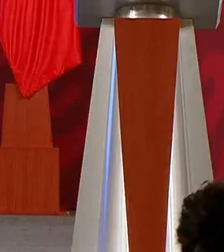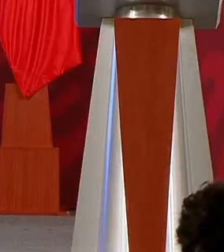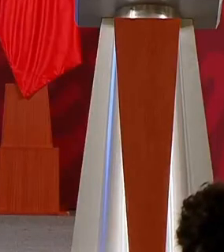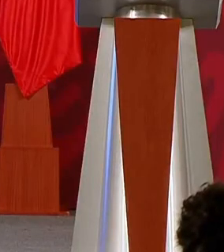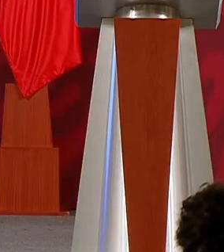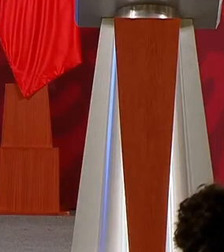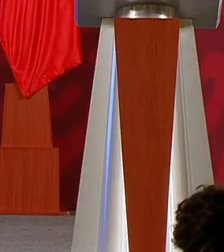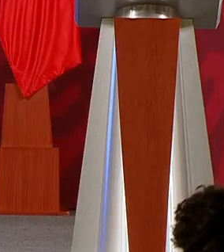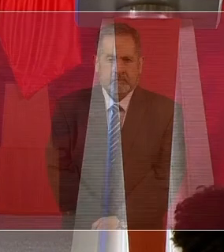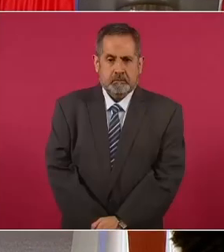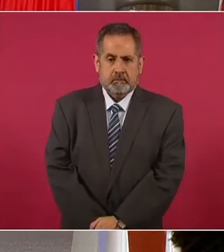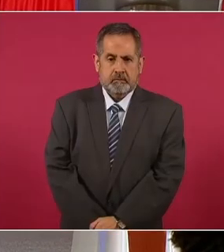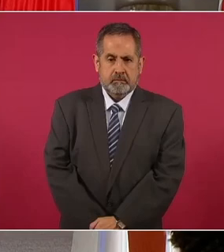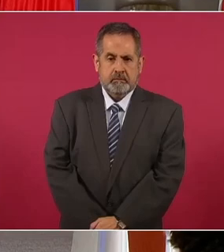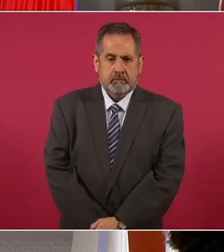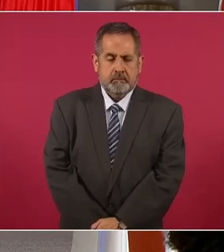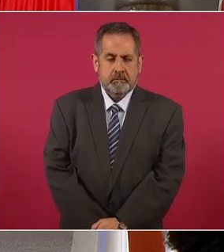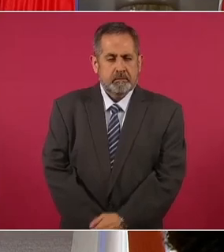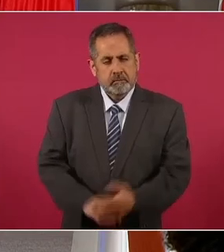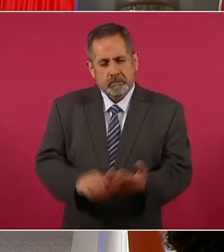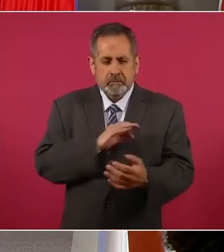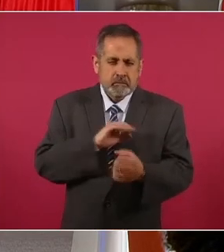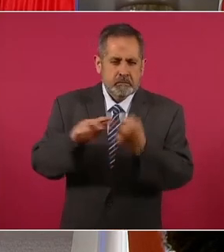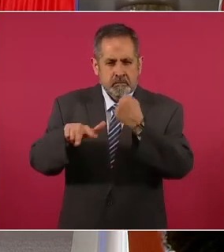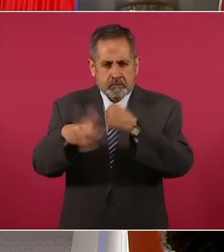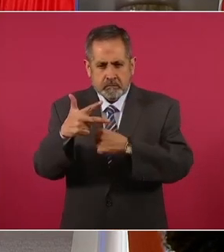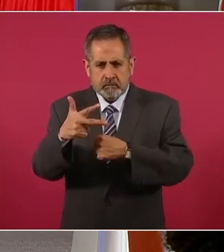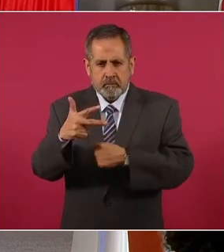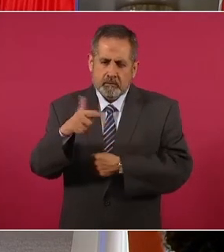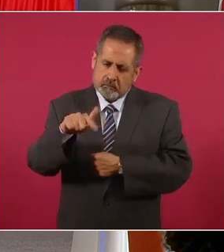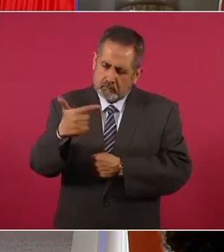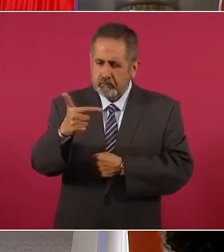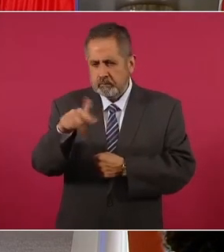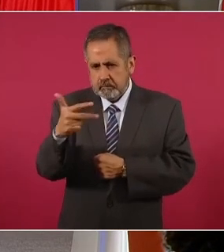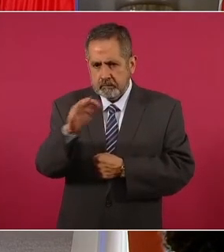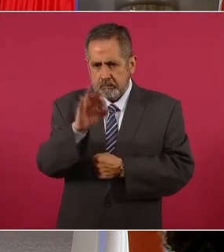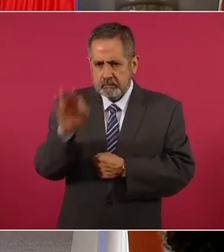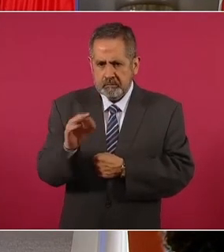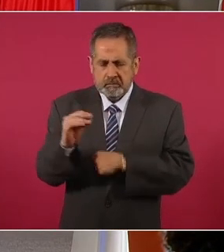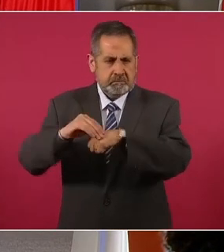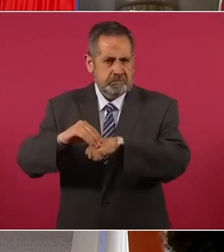estamos hablando de 12, 13 por ciento nominal.